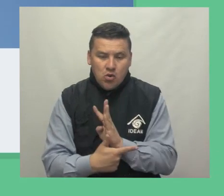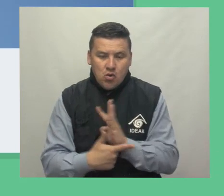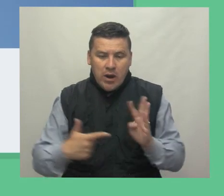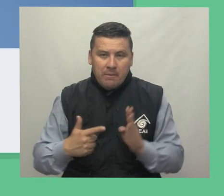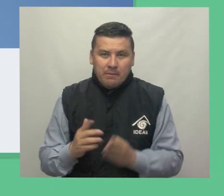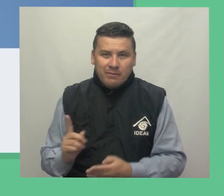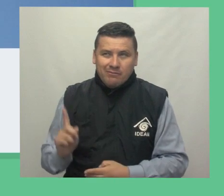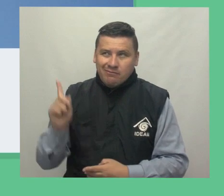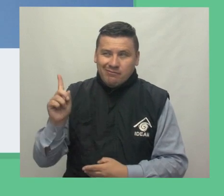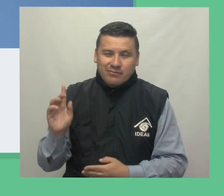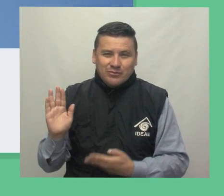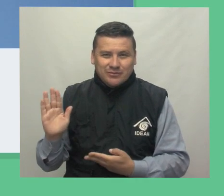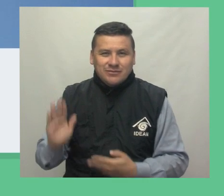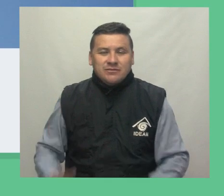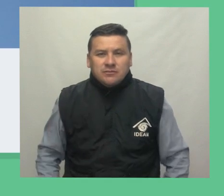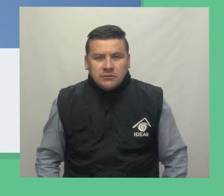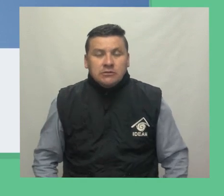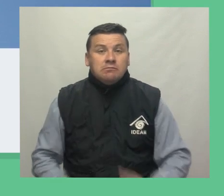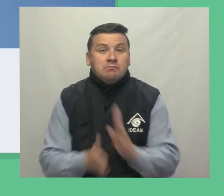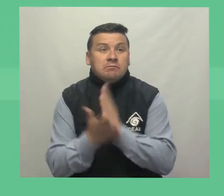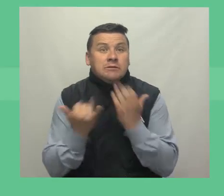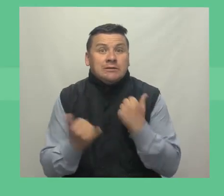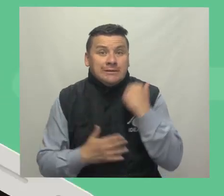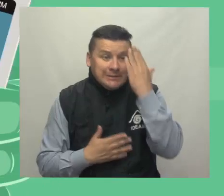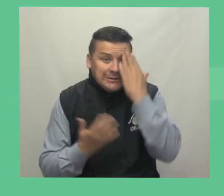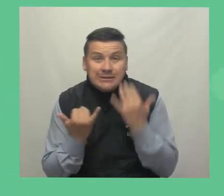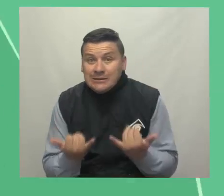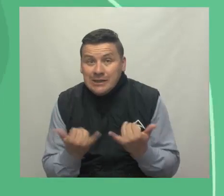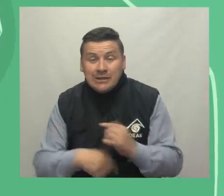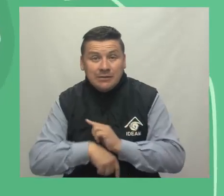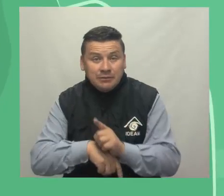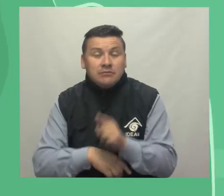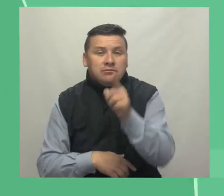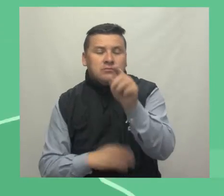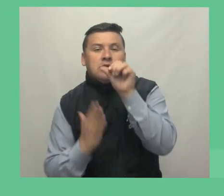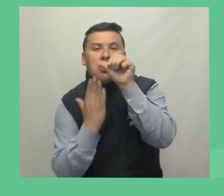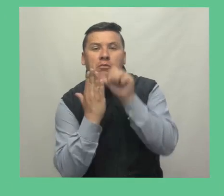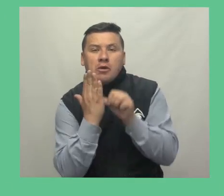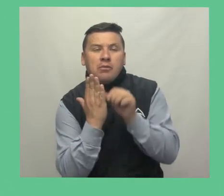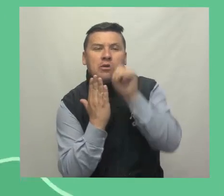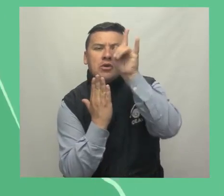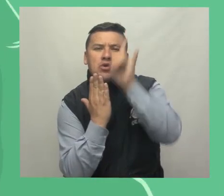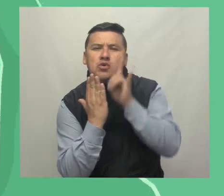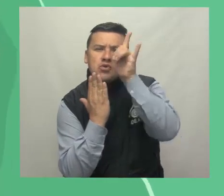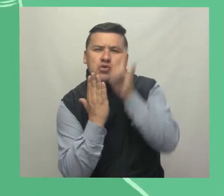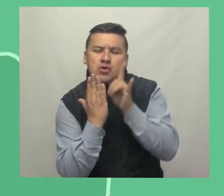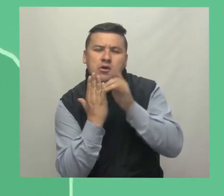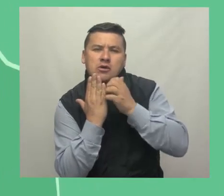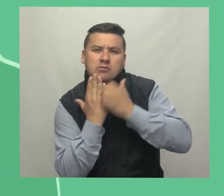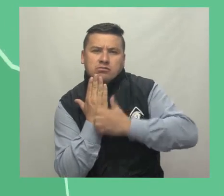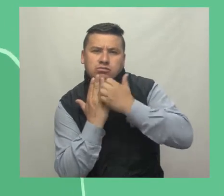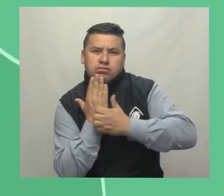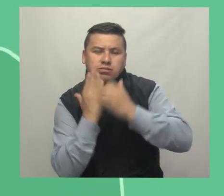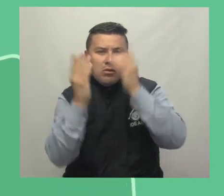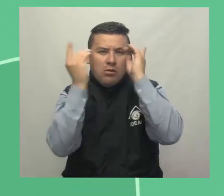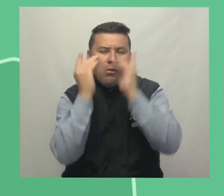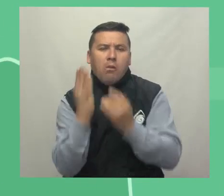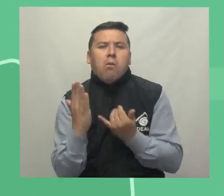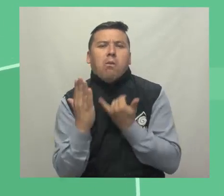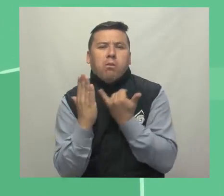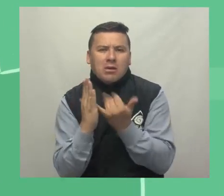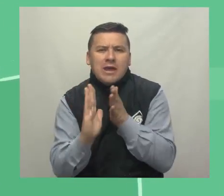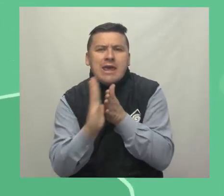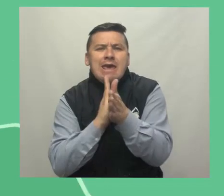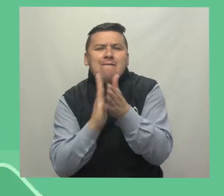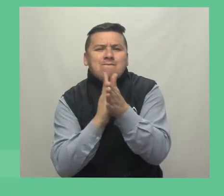www.ideam.gov.co Y para estar informado al instante, descarga nuestra aplicación Mi Pronóstico desde Google Play